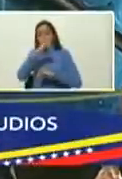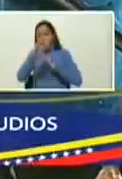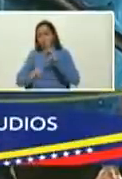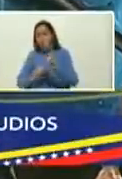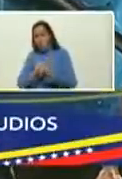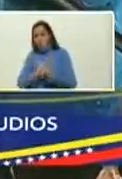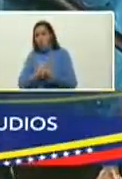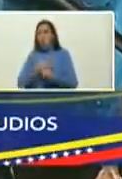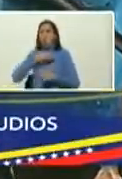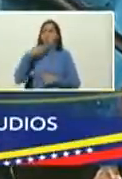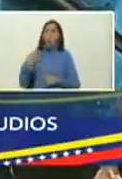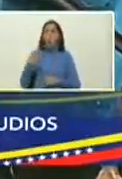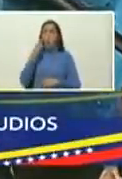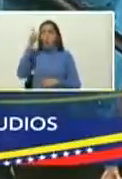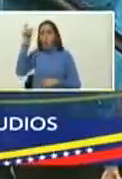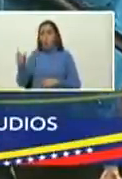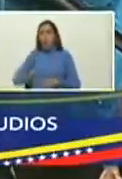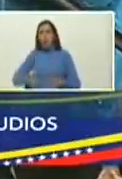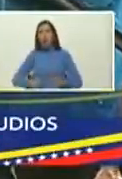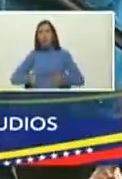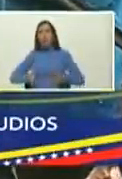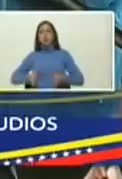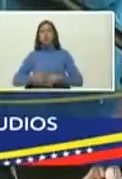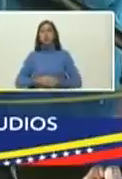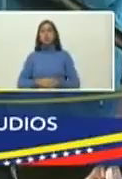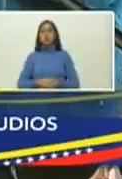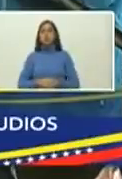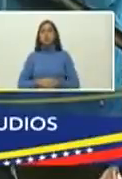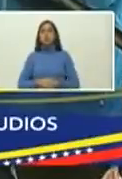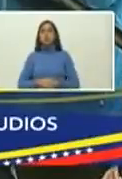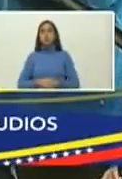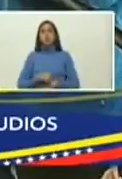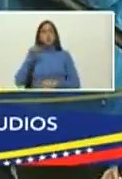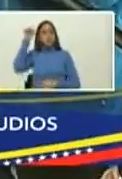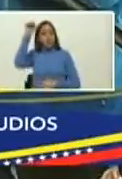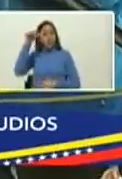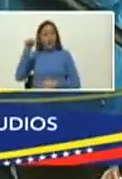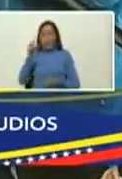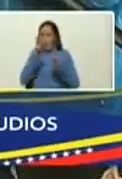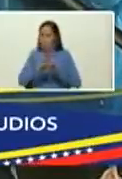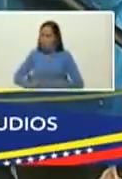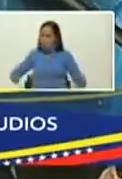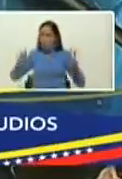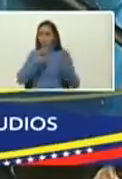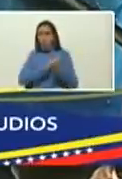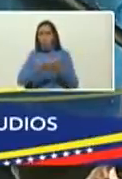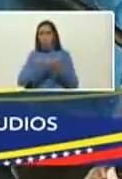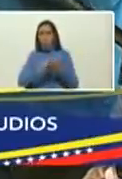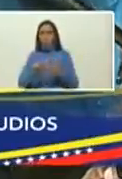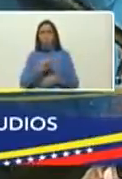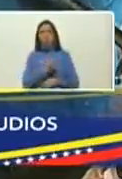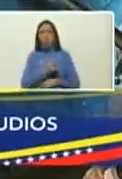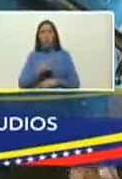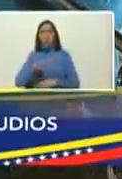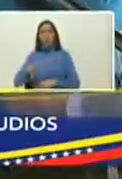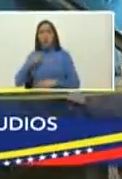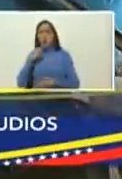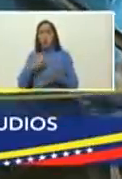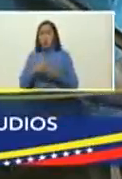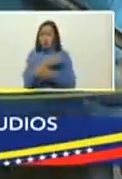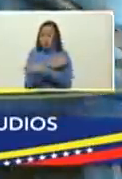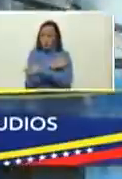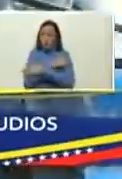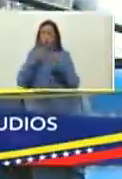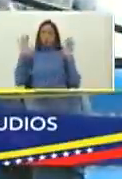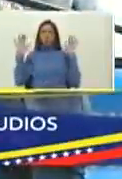a este joven valor de el análisis y la escritura venezolana Miguel Antonio Guevara te felicito